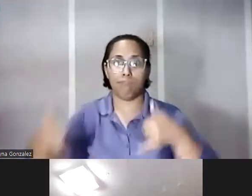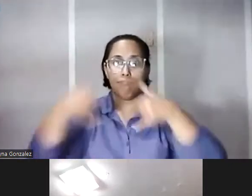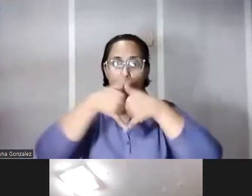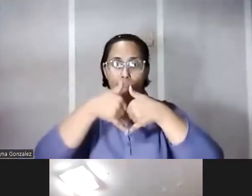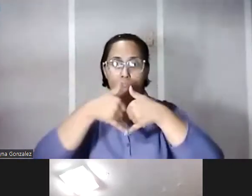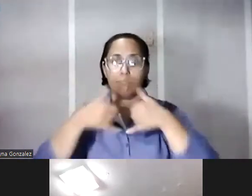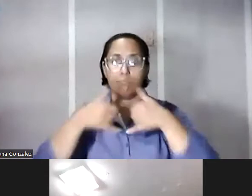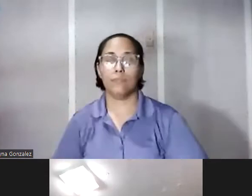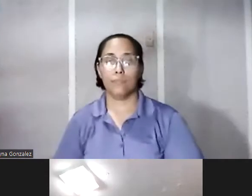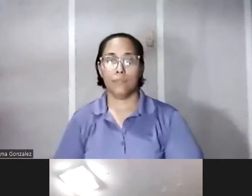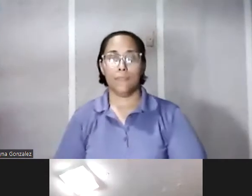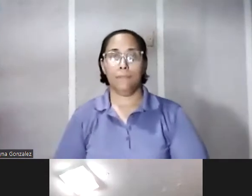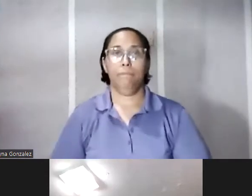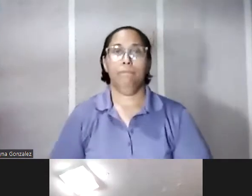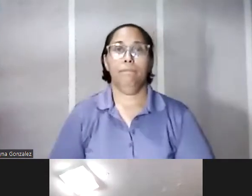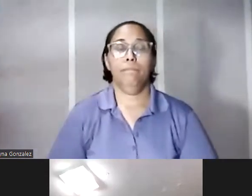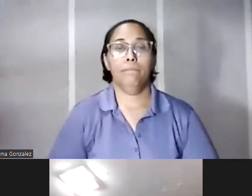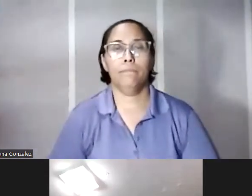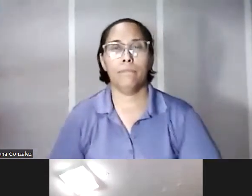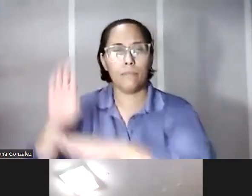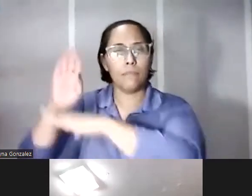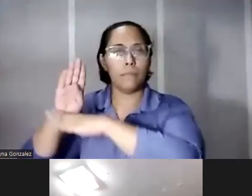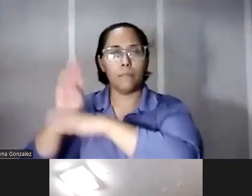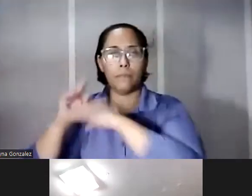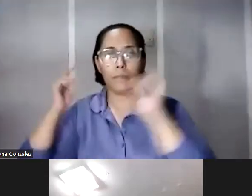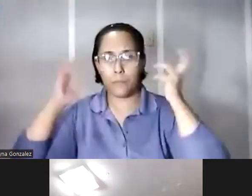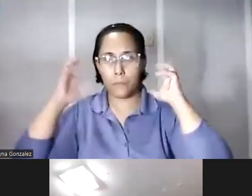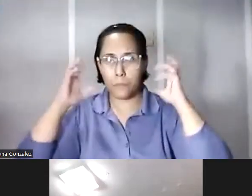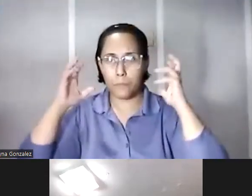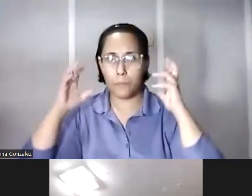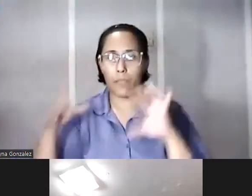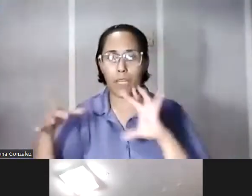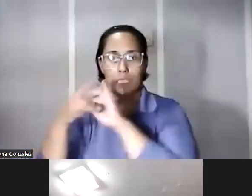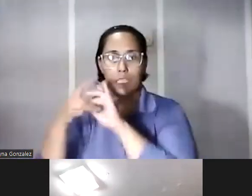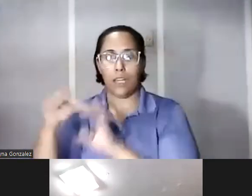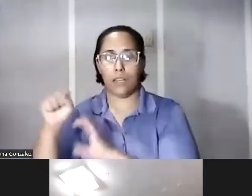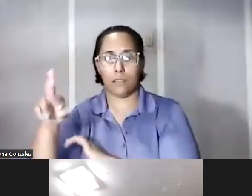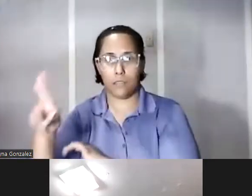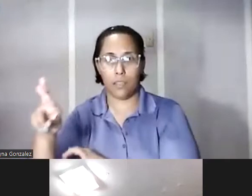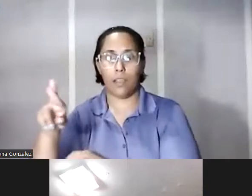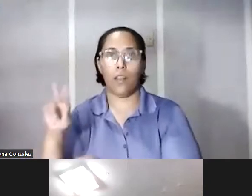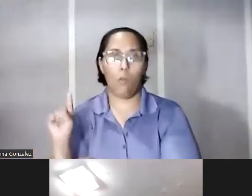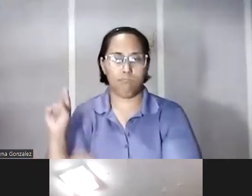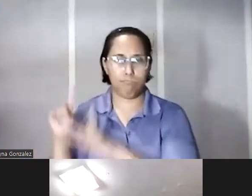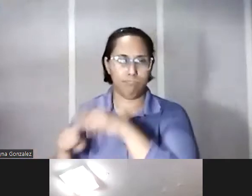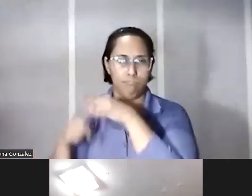eran parte del conjunto de radiodifusores de la cadena SER que es uno de los principales